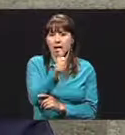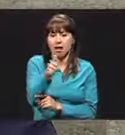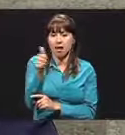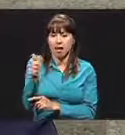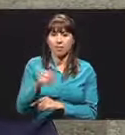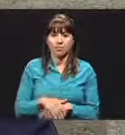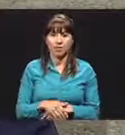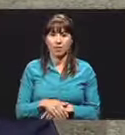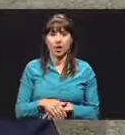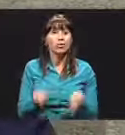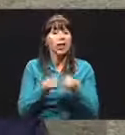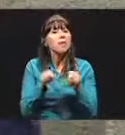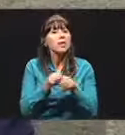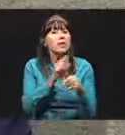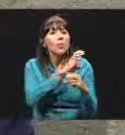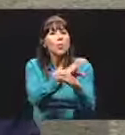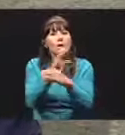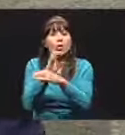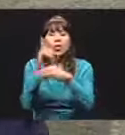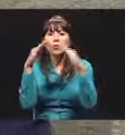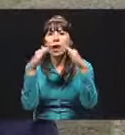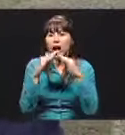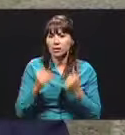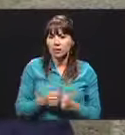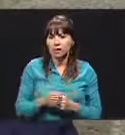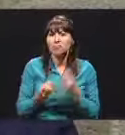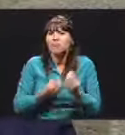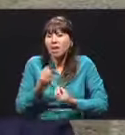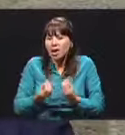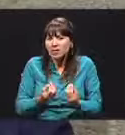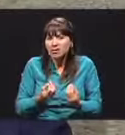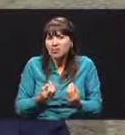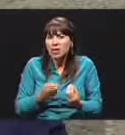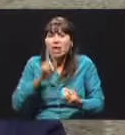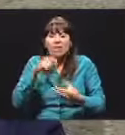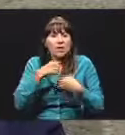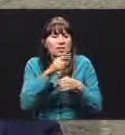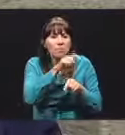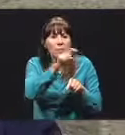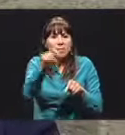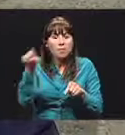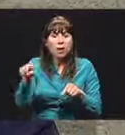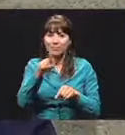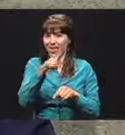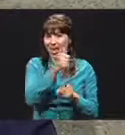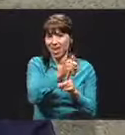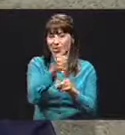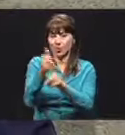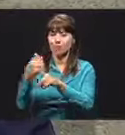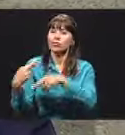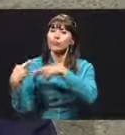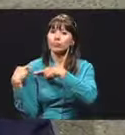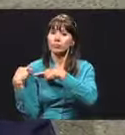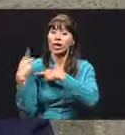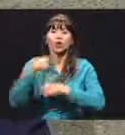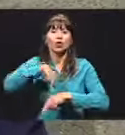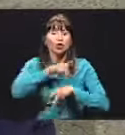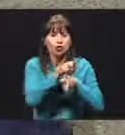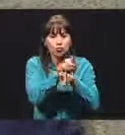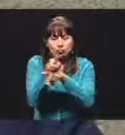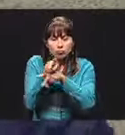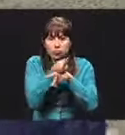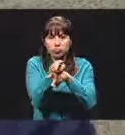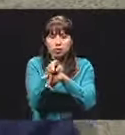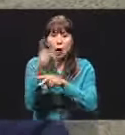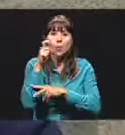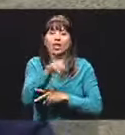el cuido en general de una casa, aquí hay que regar, aquí hay que... Ellos van a estar a cargo, ¿verdad? Los vamos a estar supervisando porque eso es lo que ellos